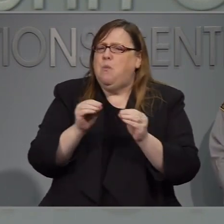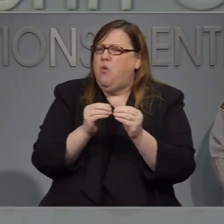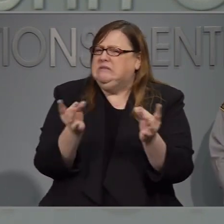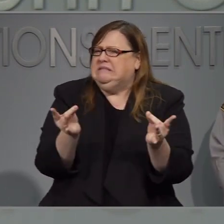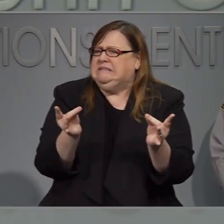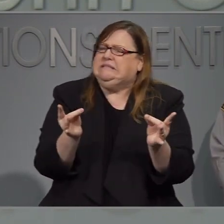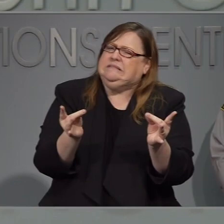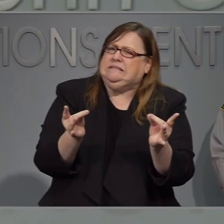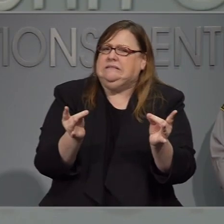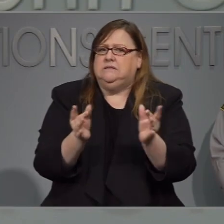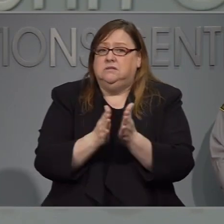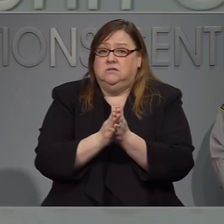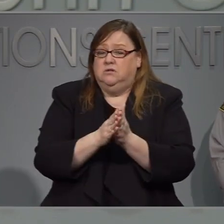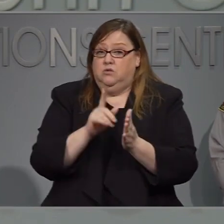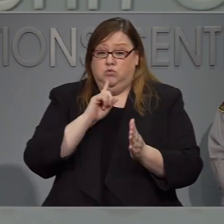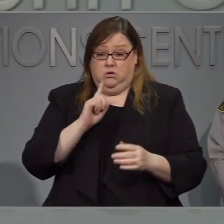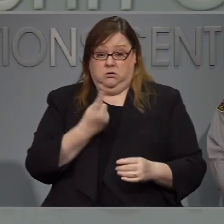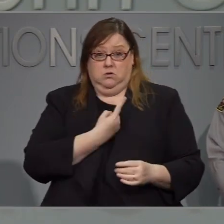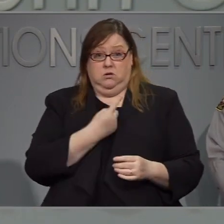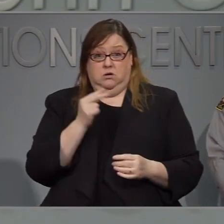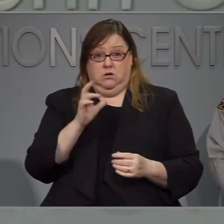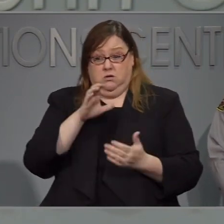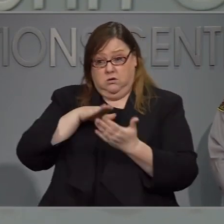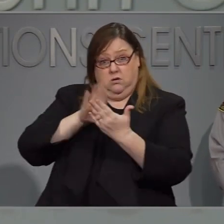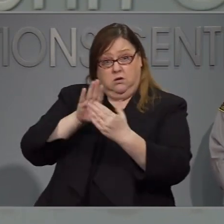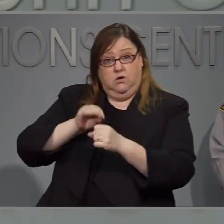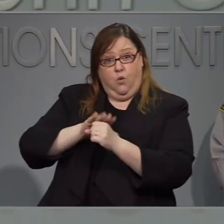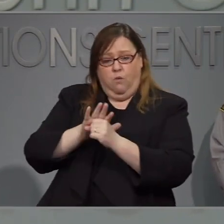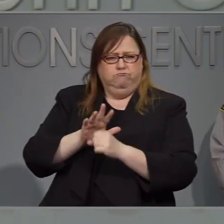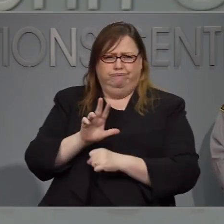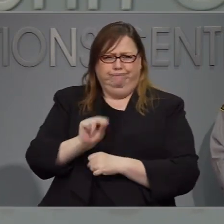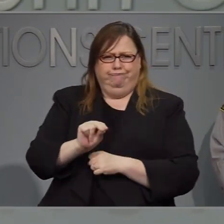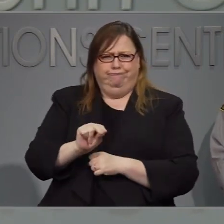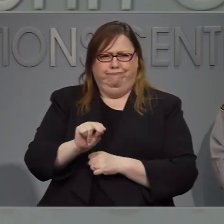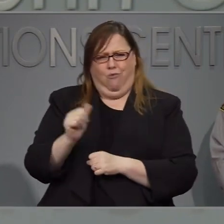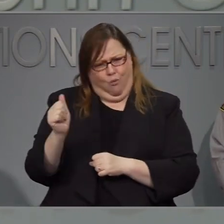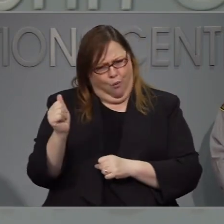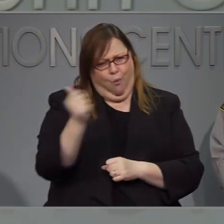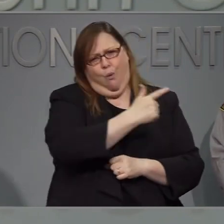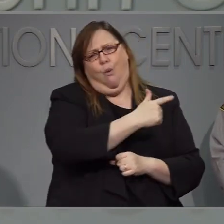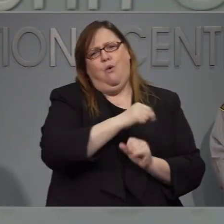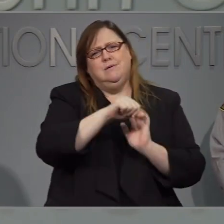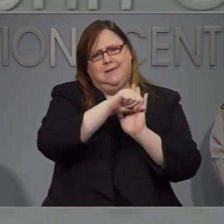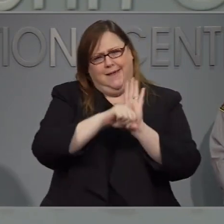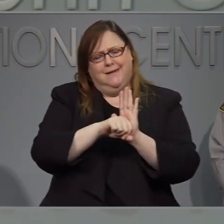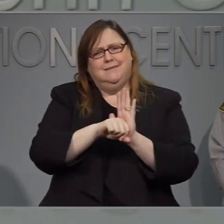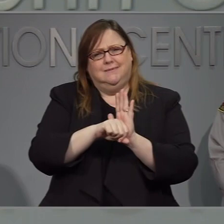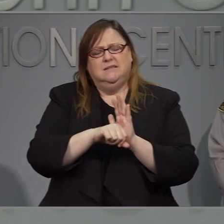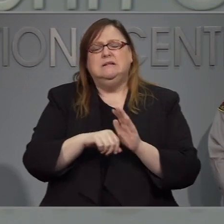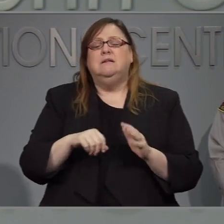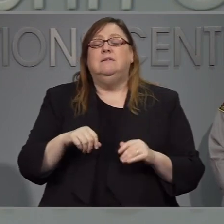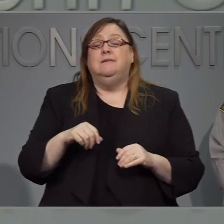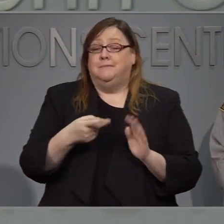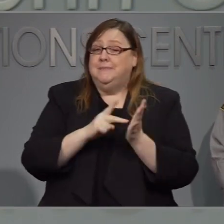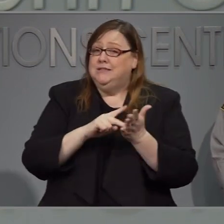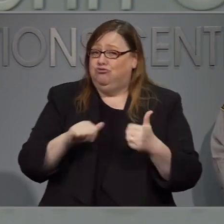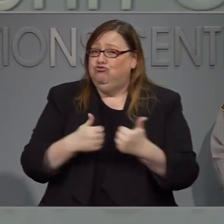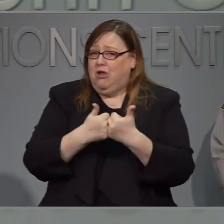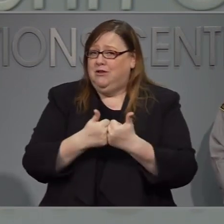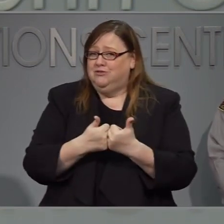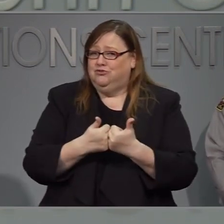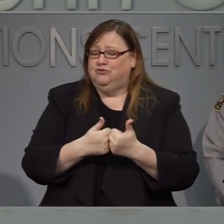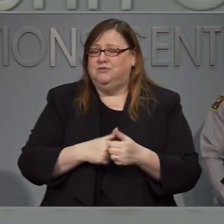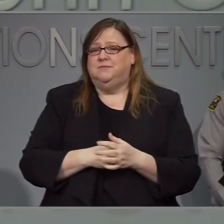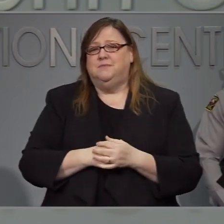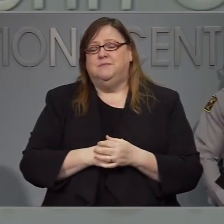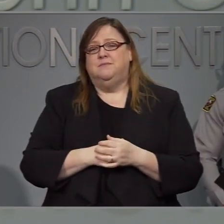Todos los estados están lidiando actualmente con la situación de COVID diecinueve. Así que yo creo que sí va a haber desafíos